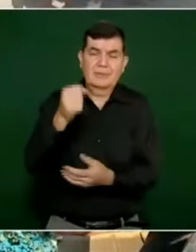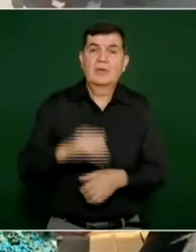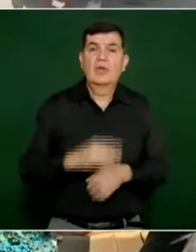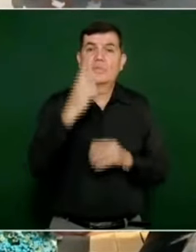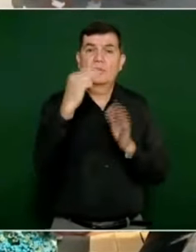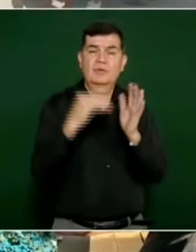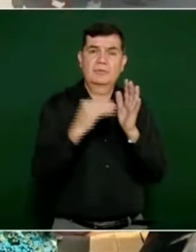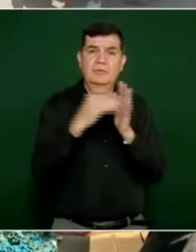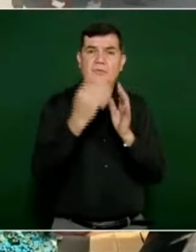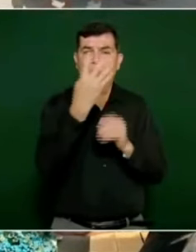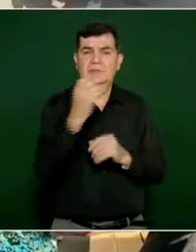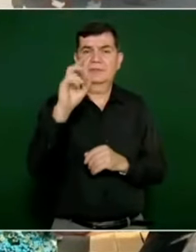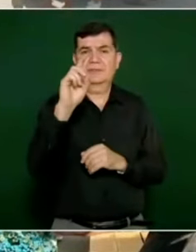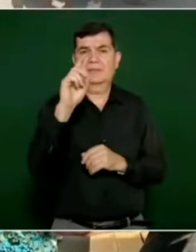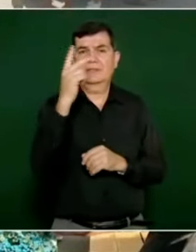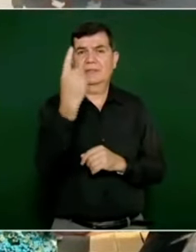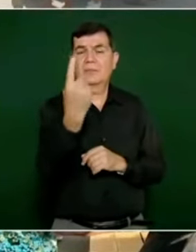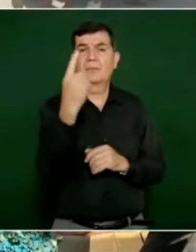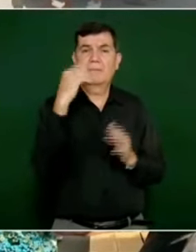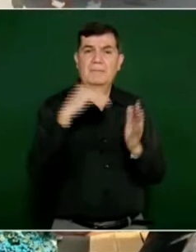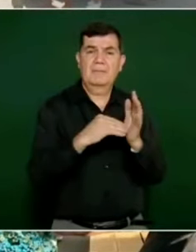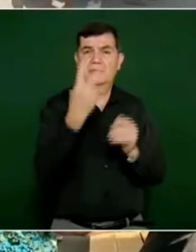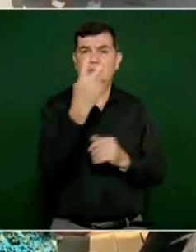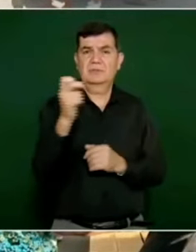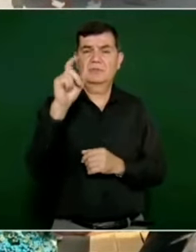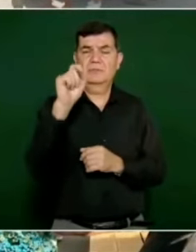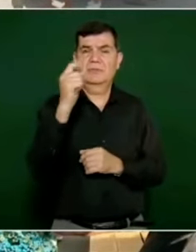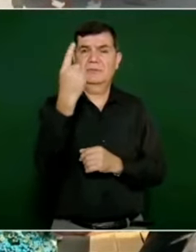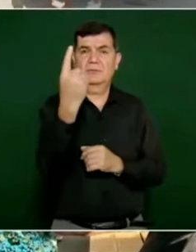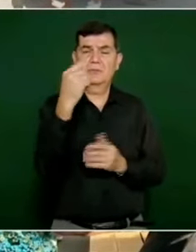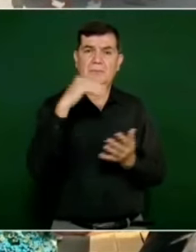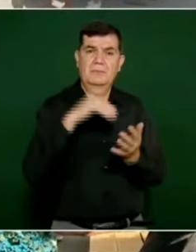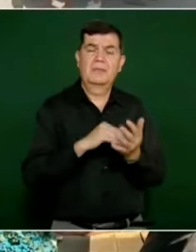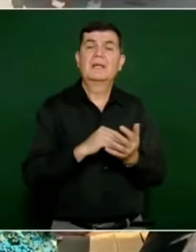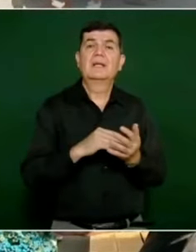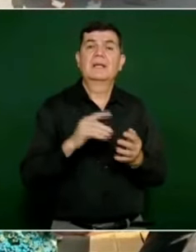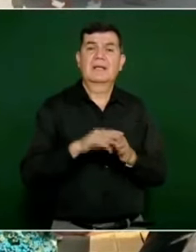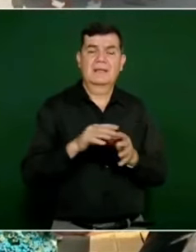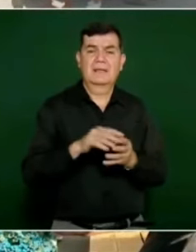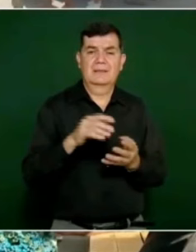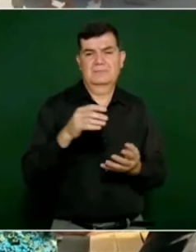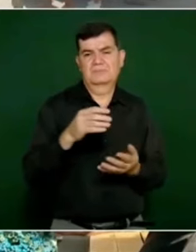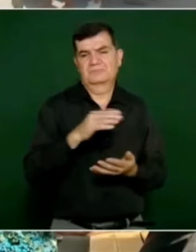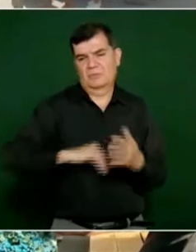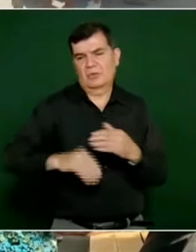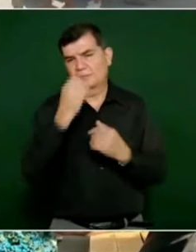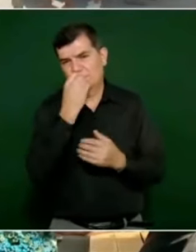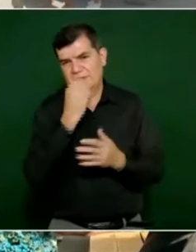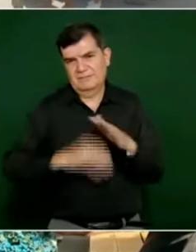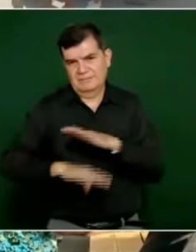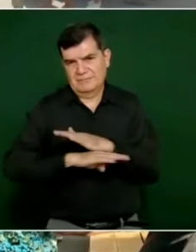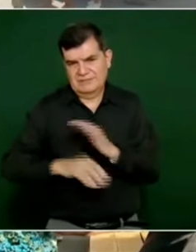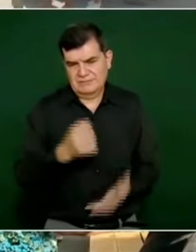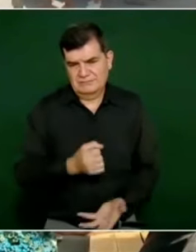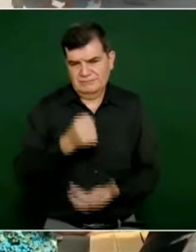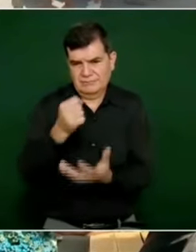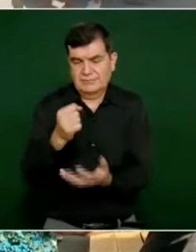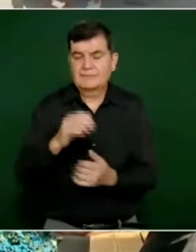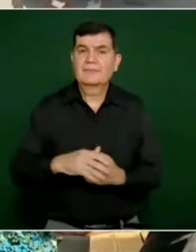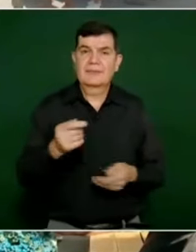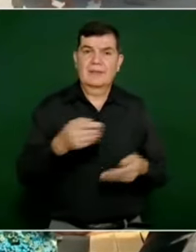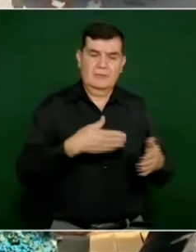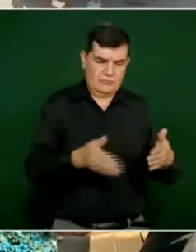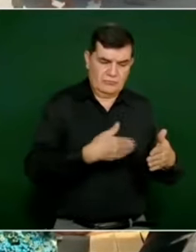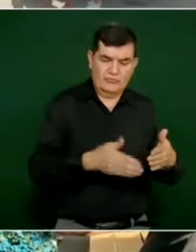431 mil 221 canastas básicas. En lo que se refiere a la